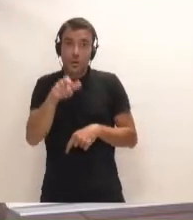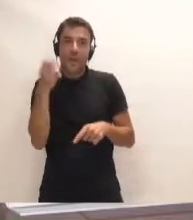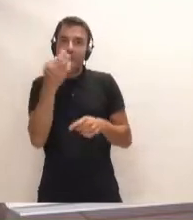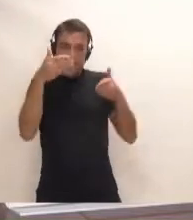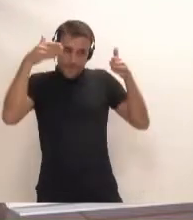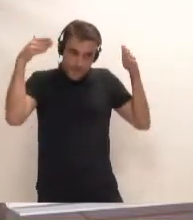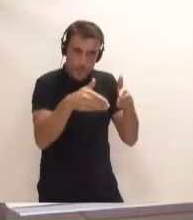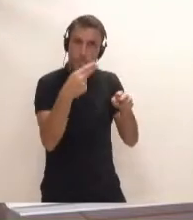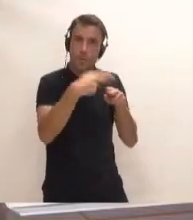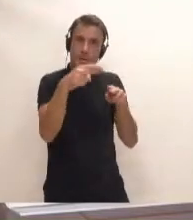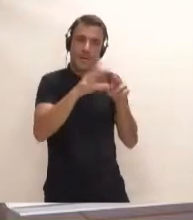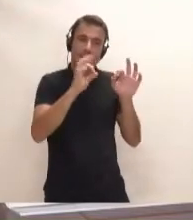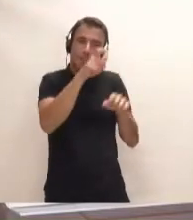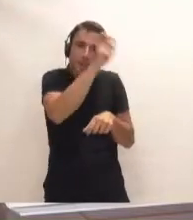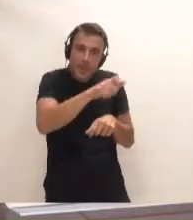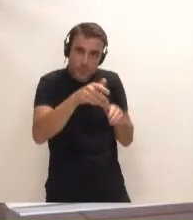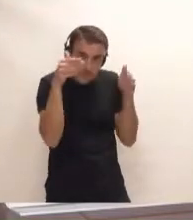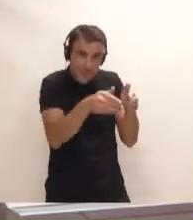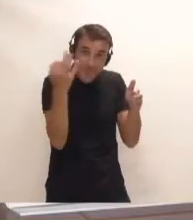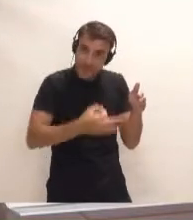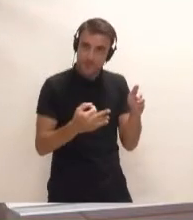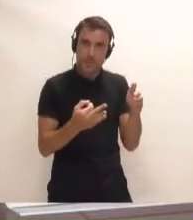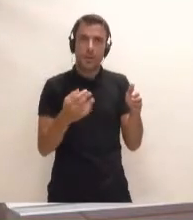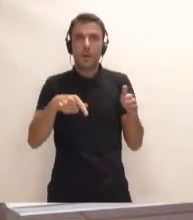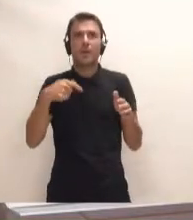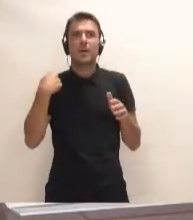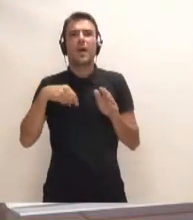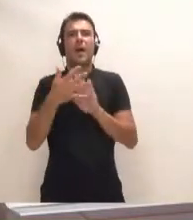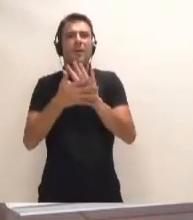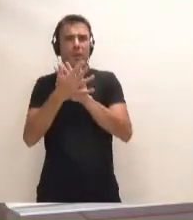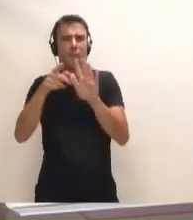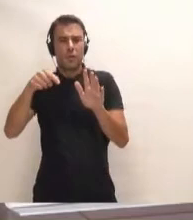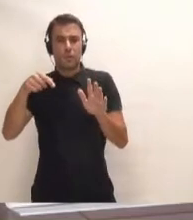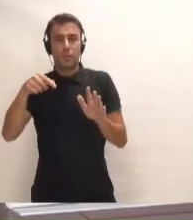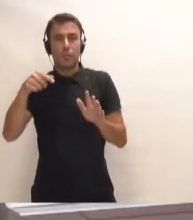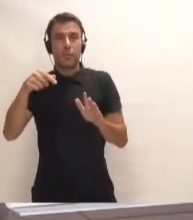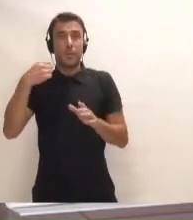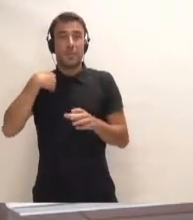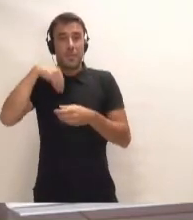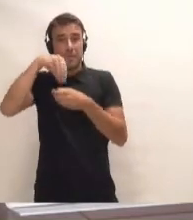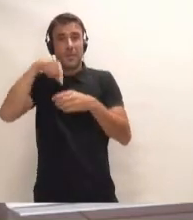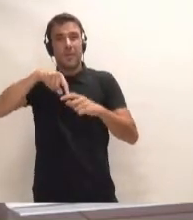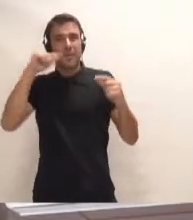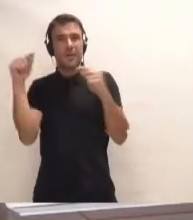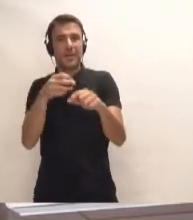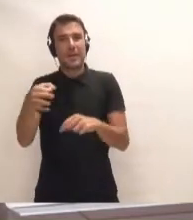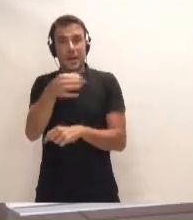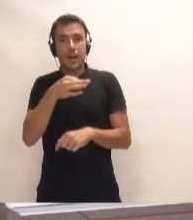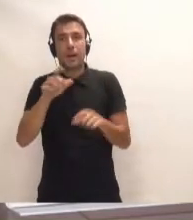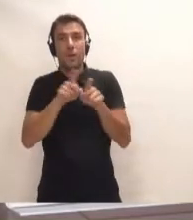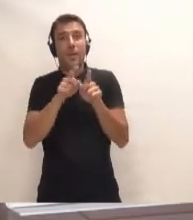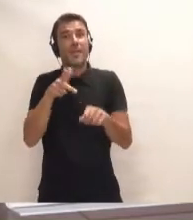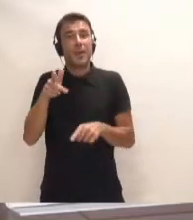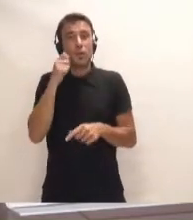insulares. Hemos estado viviendo aquí algo que creo que quedó claro como marcamos dentro del debate de la isla, una vulneración de los